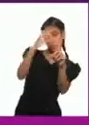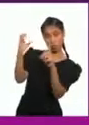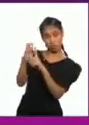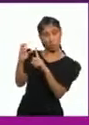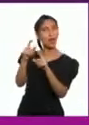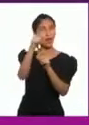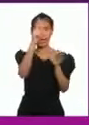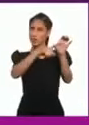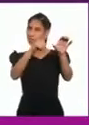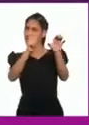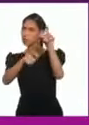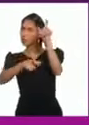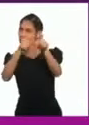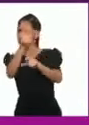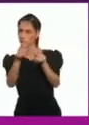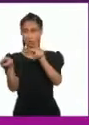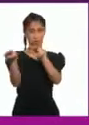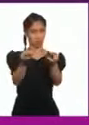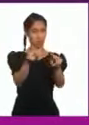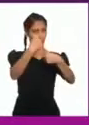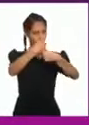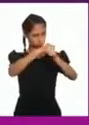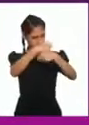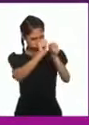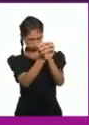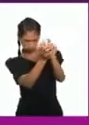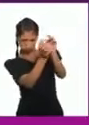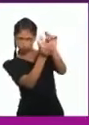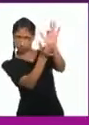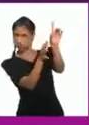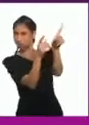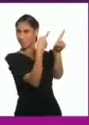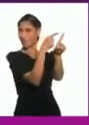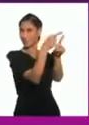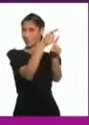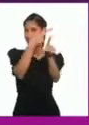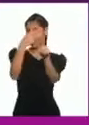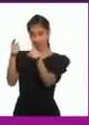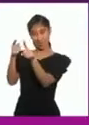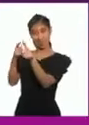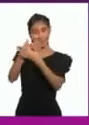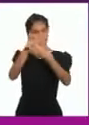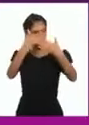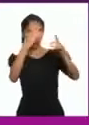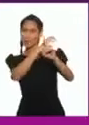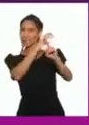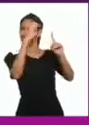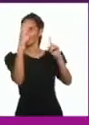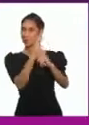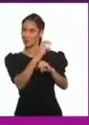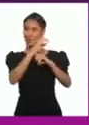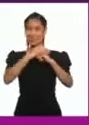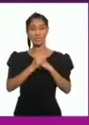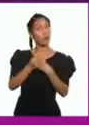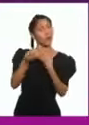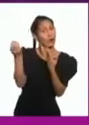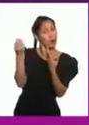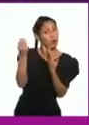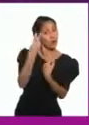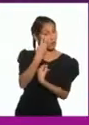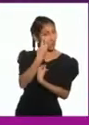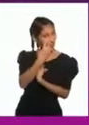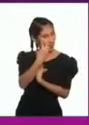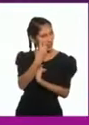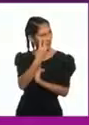Distintas manifestaciones Culturales ¡Ojo! Artistas Son